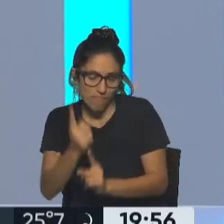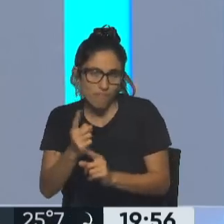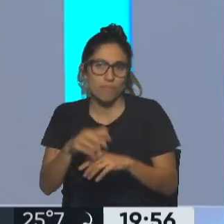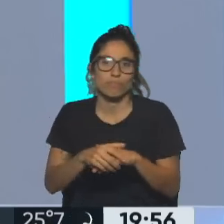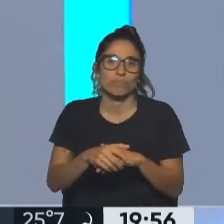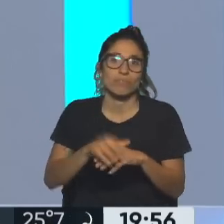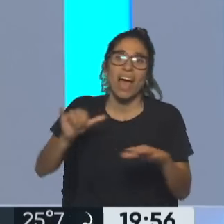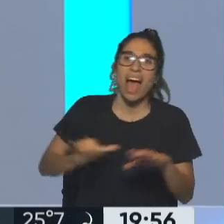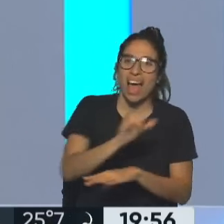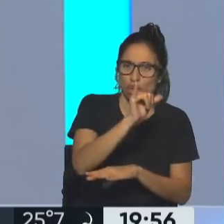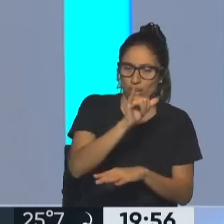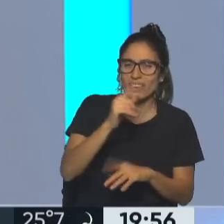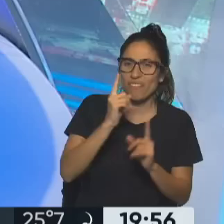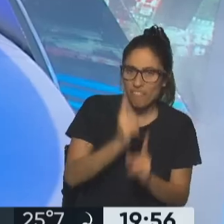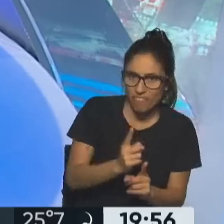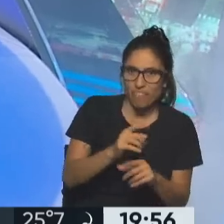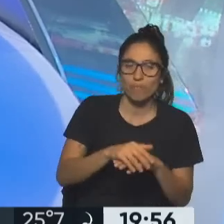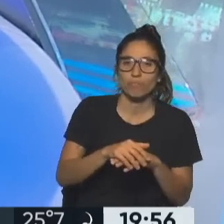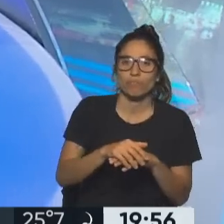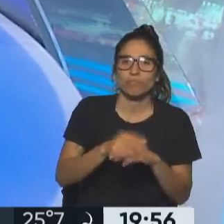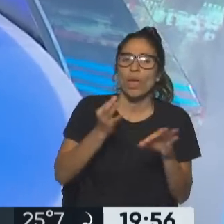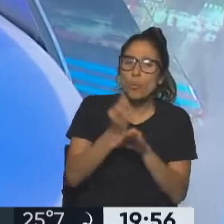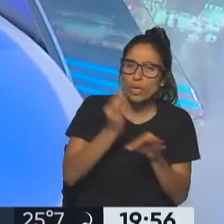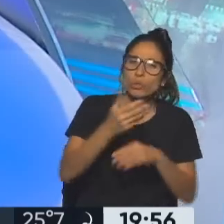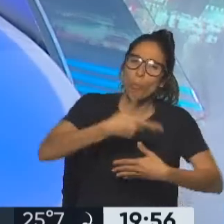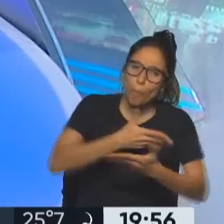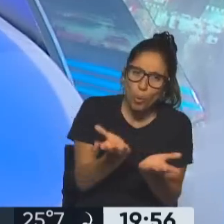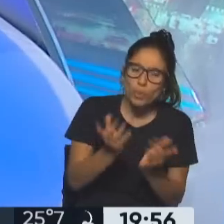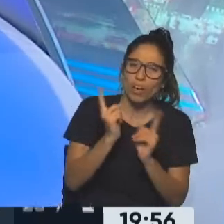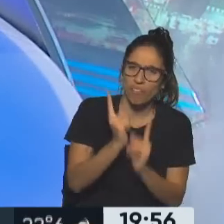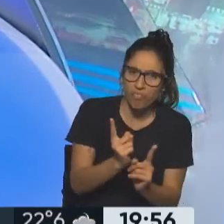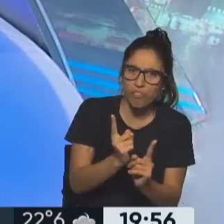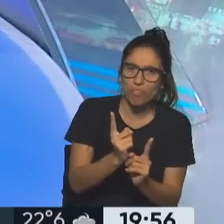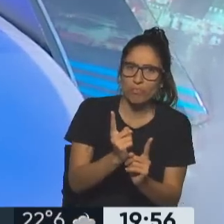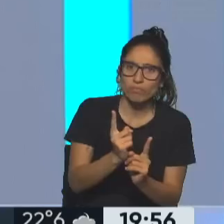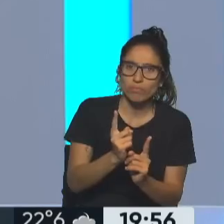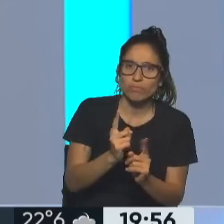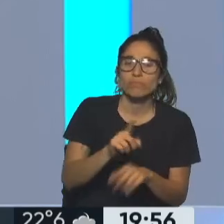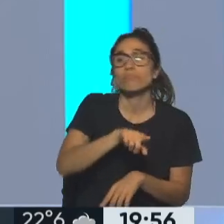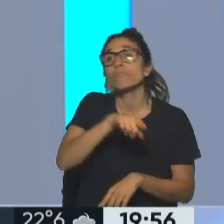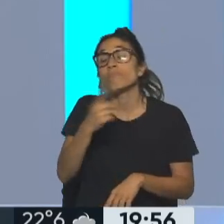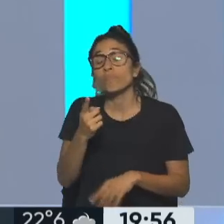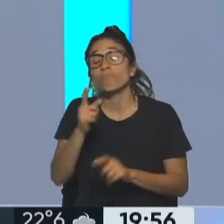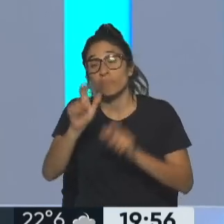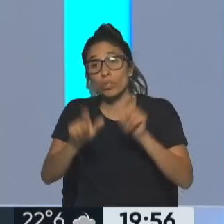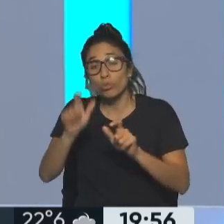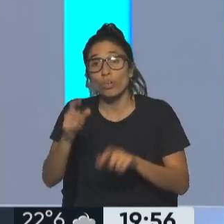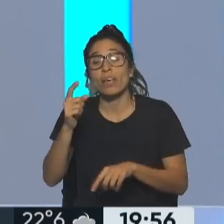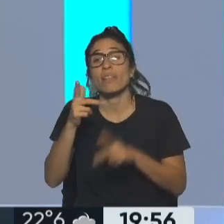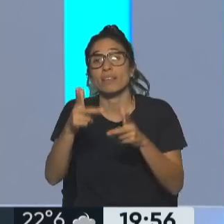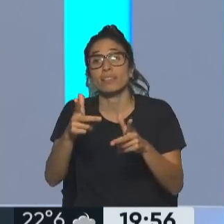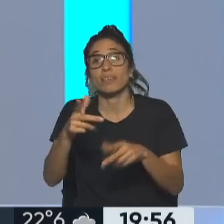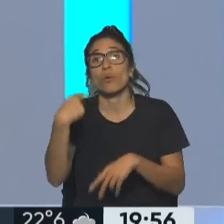obligatoria. La mayoría piensa que tiene que haber un Estado que no privatice las jubilaciones, porque ya lo vivimos y nos quedamos sin jubilaciones.